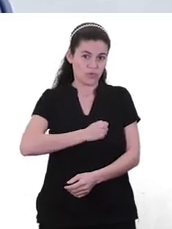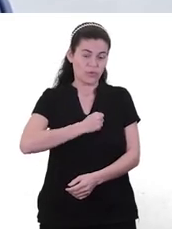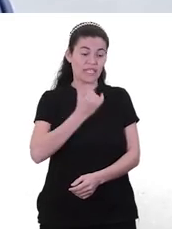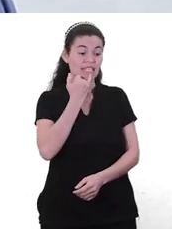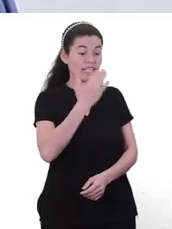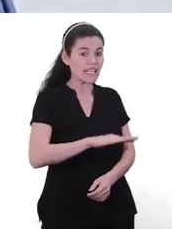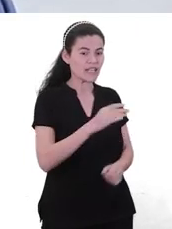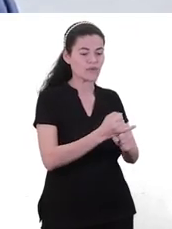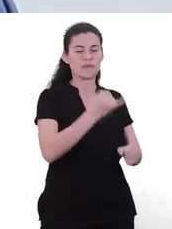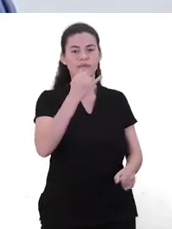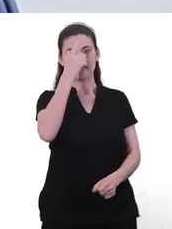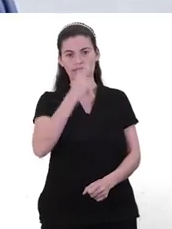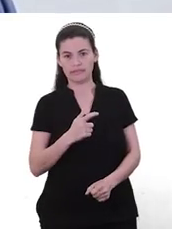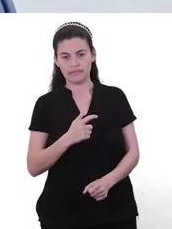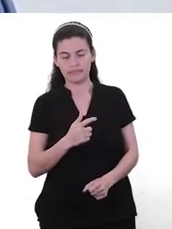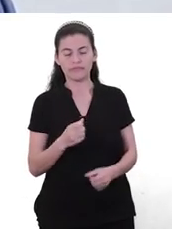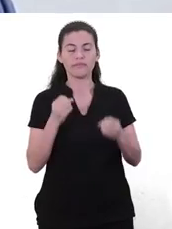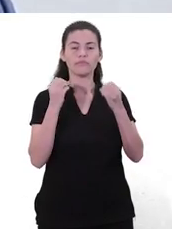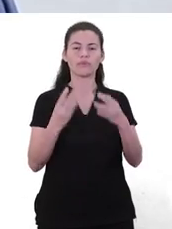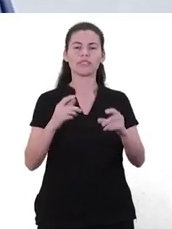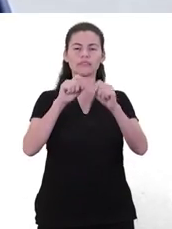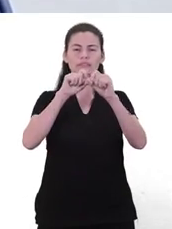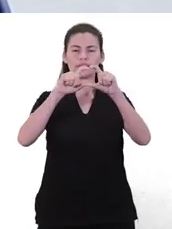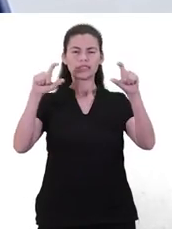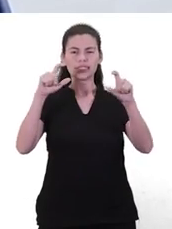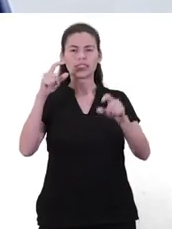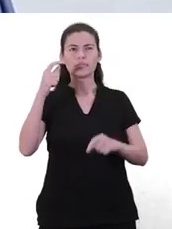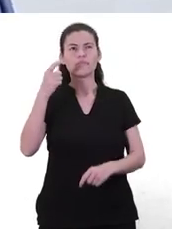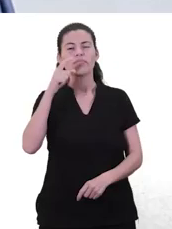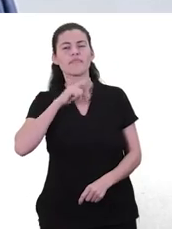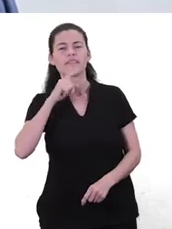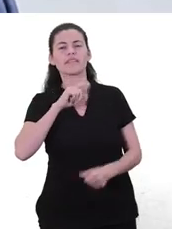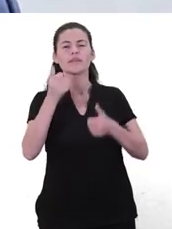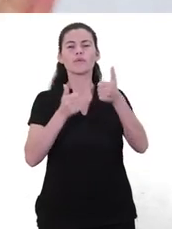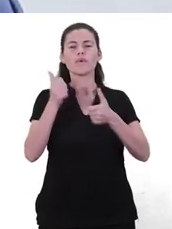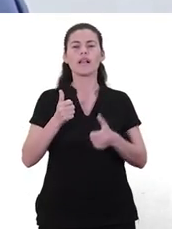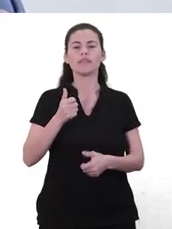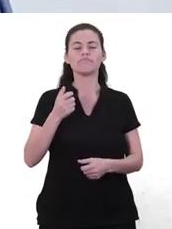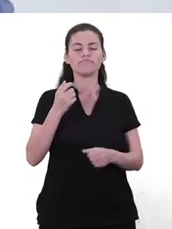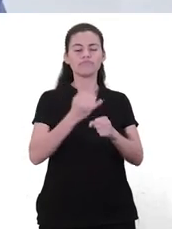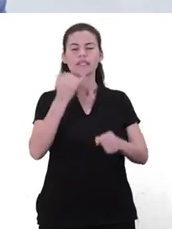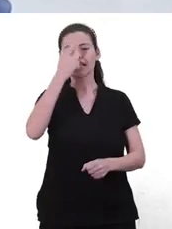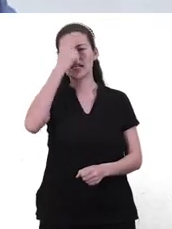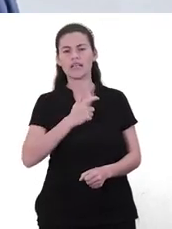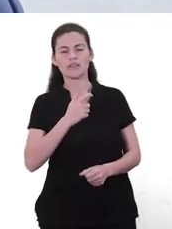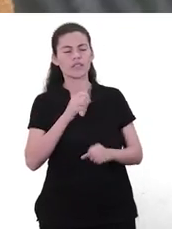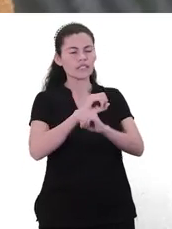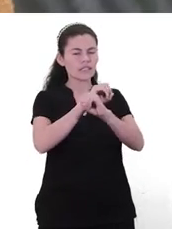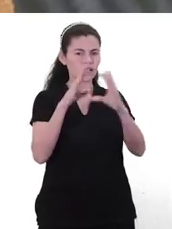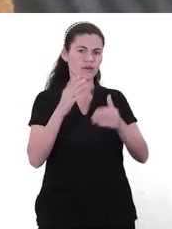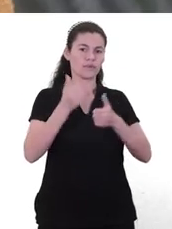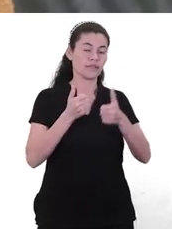de un niño, ¿verdad? Por eso hoy queremos encerrar también el mito acerca de qué significa la autonomía en el desarrollo de un niño o una niña.